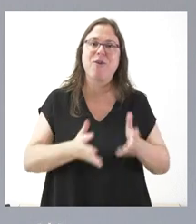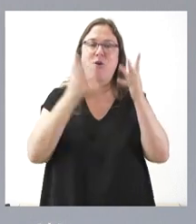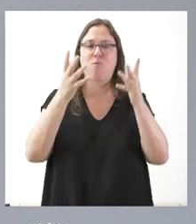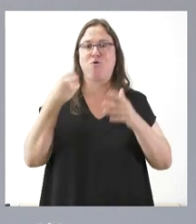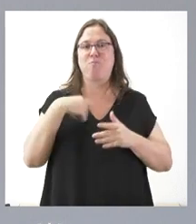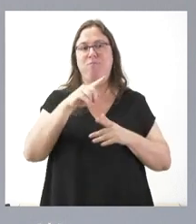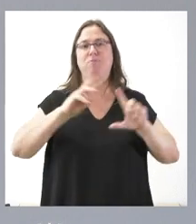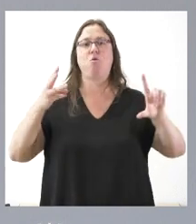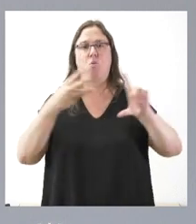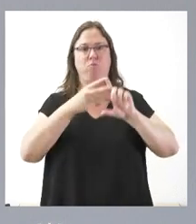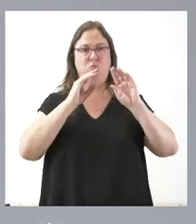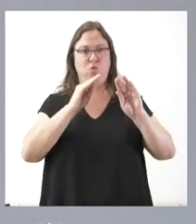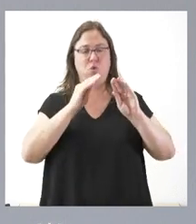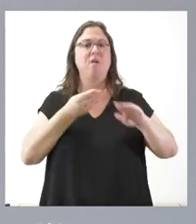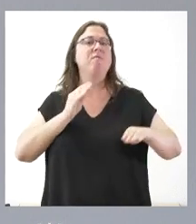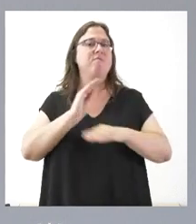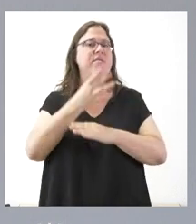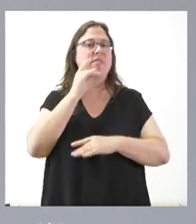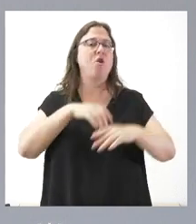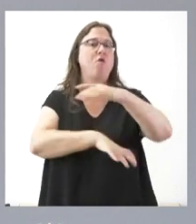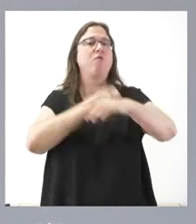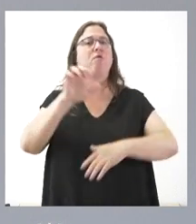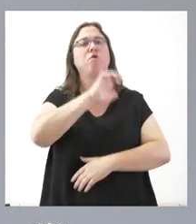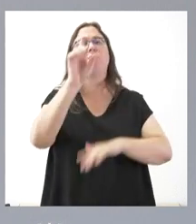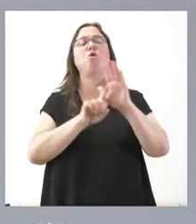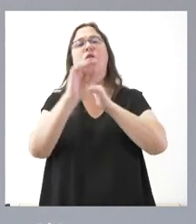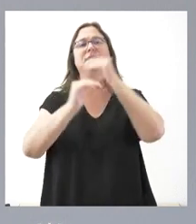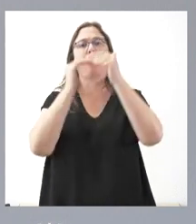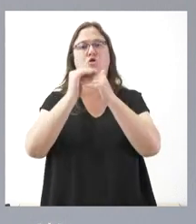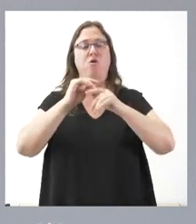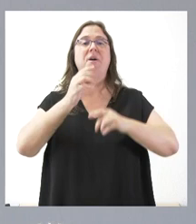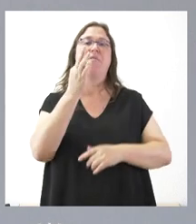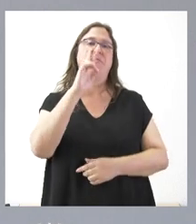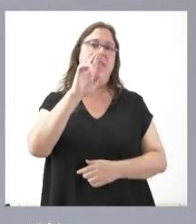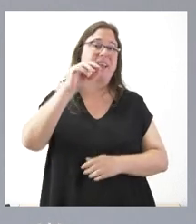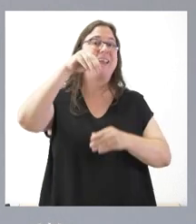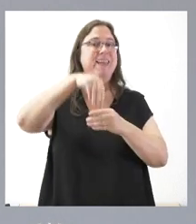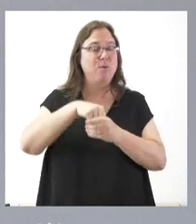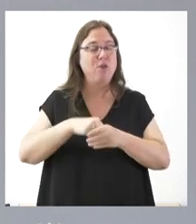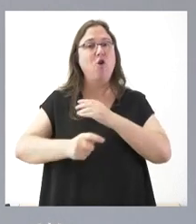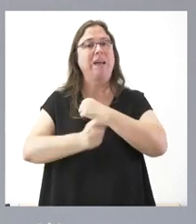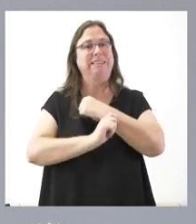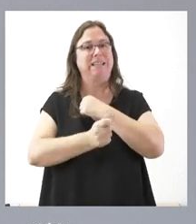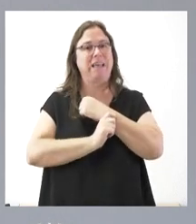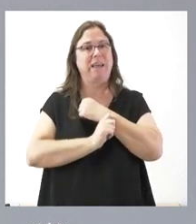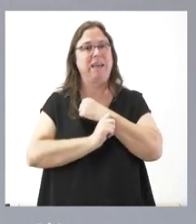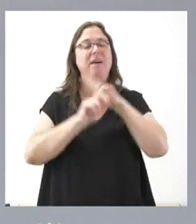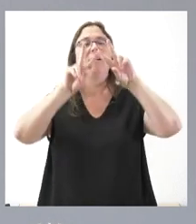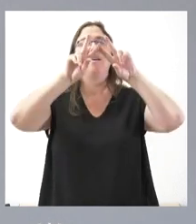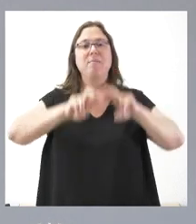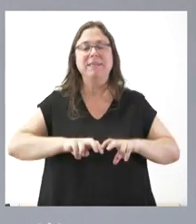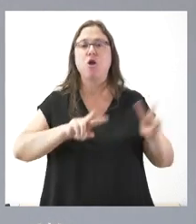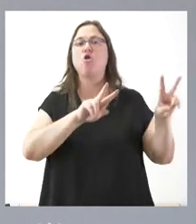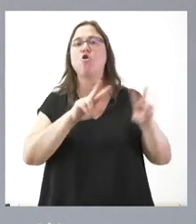este portal y está financiado con el Fondo Europeo de Desarrollo Regional, FEDER, e incluido dentro de la Estrategia de Investigación e